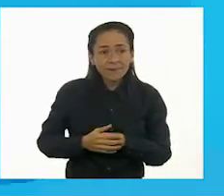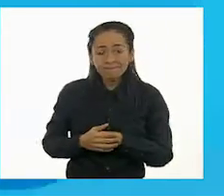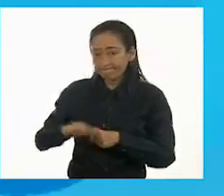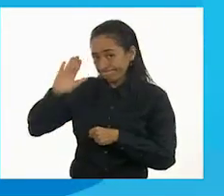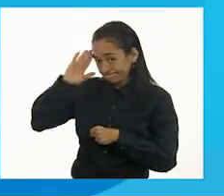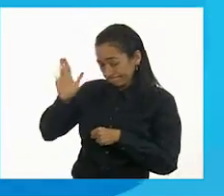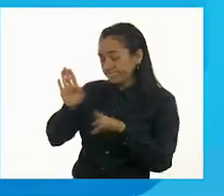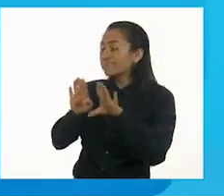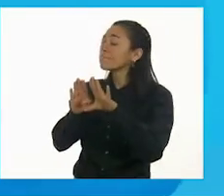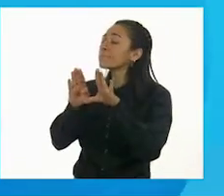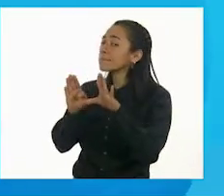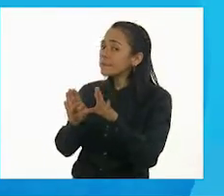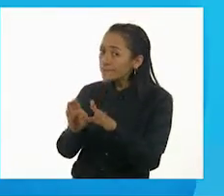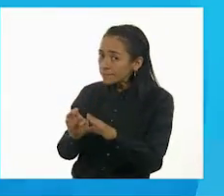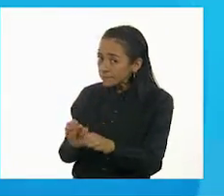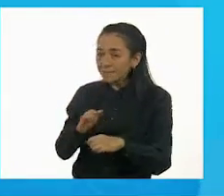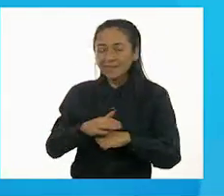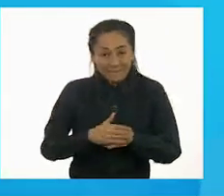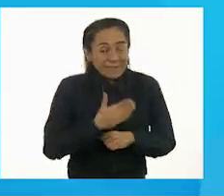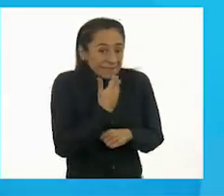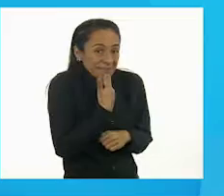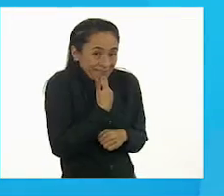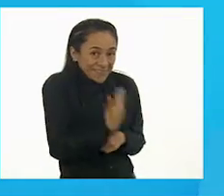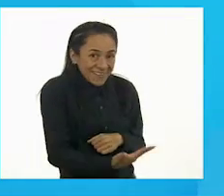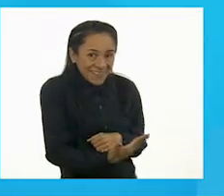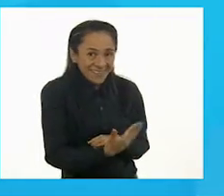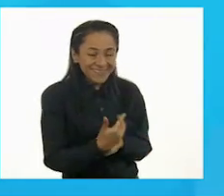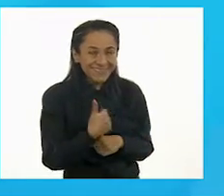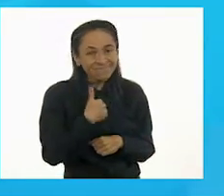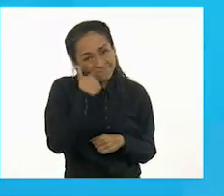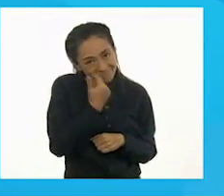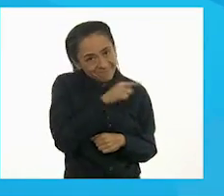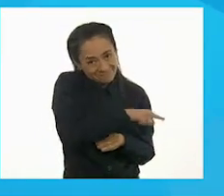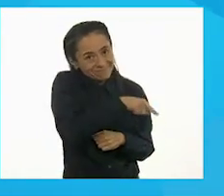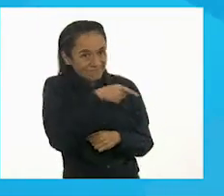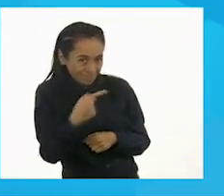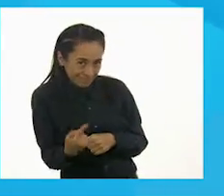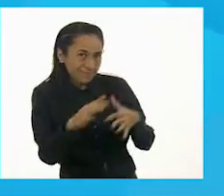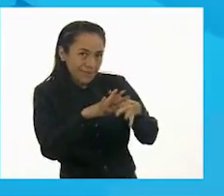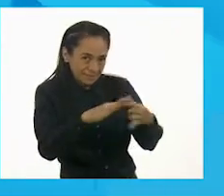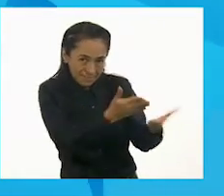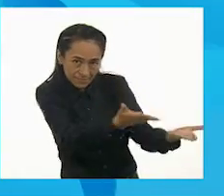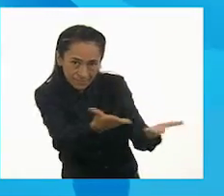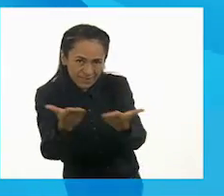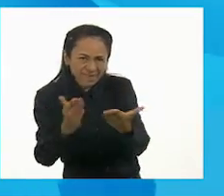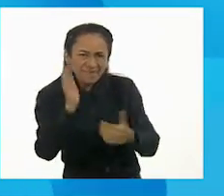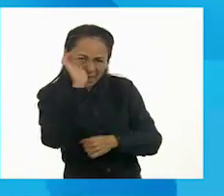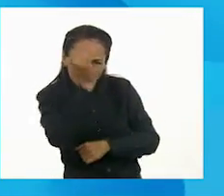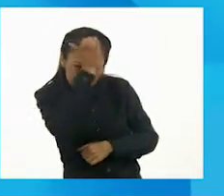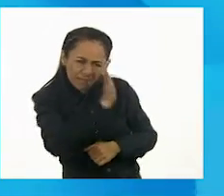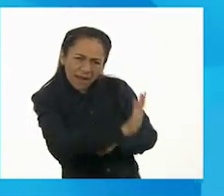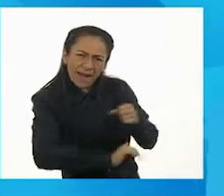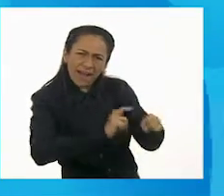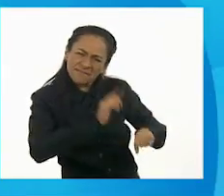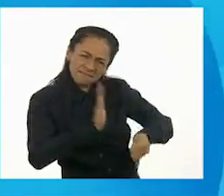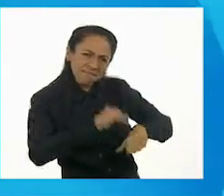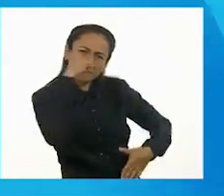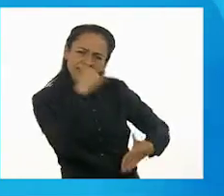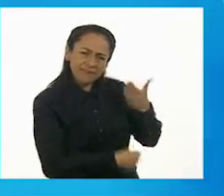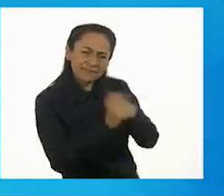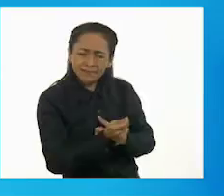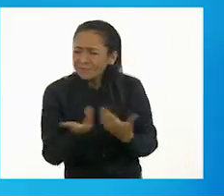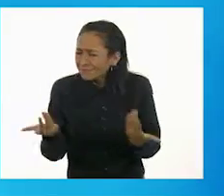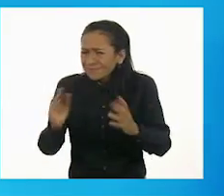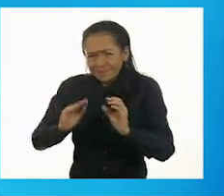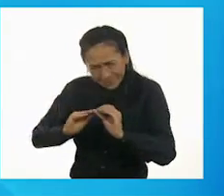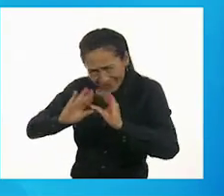Bien, abuelita. Bueno, quería que tú les comentaras algo sobre las ovejas. Por supuesto, Tomás. Lo que yo les quiero contar